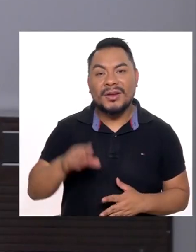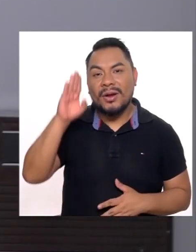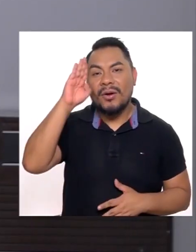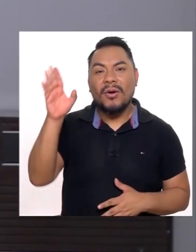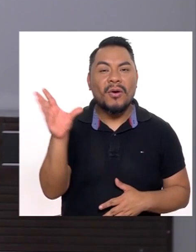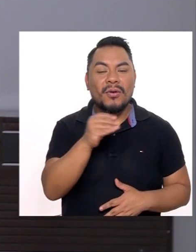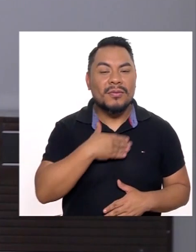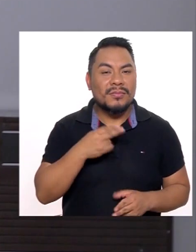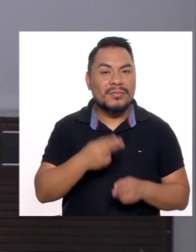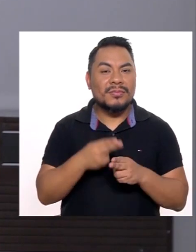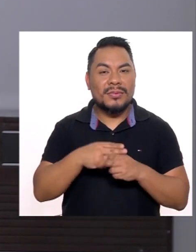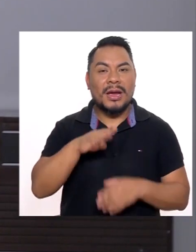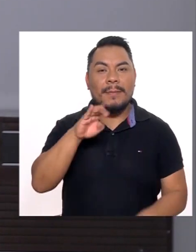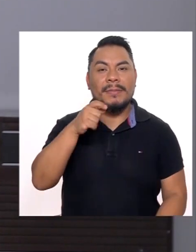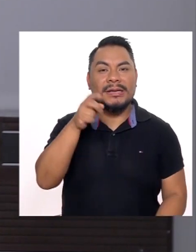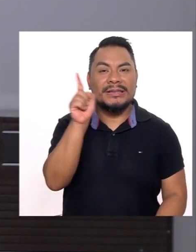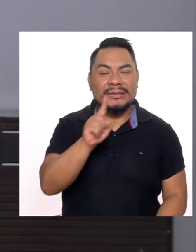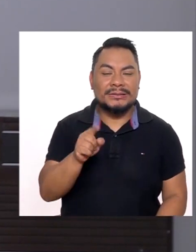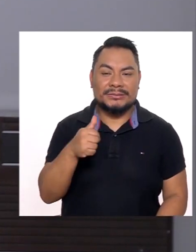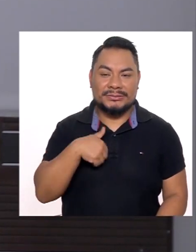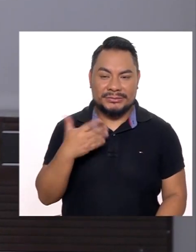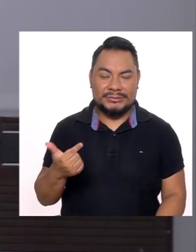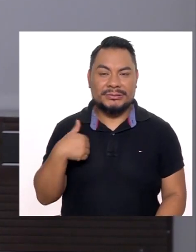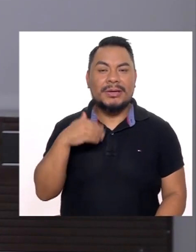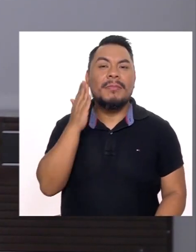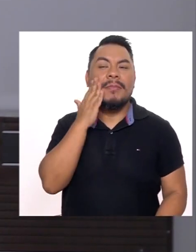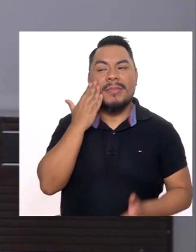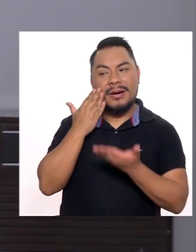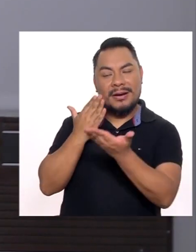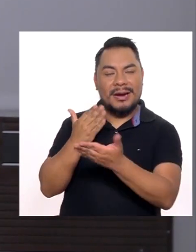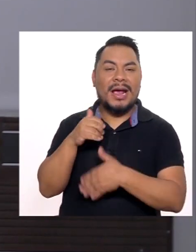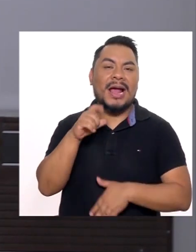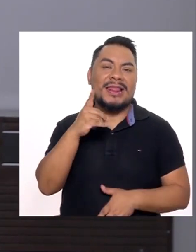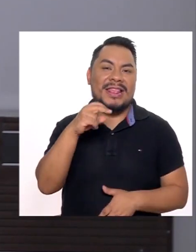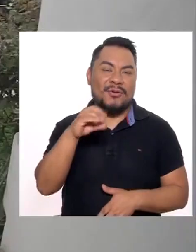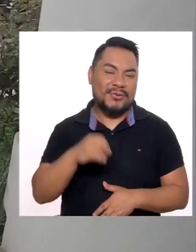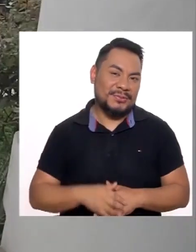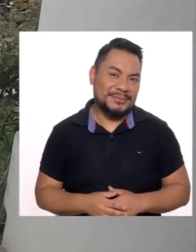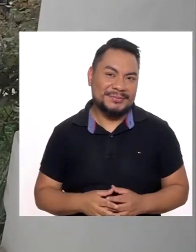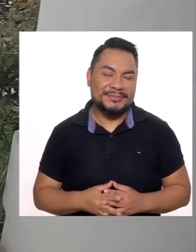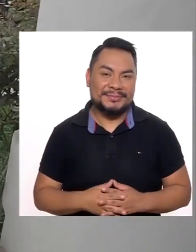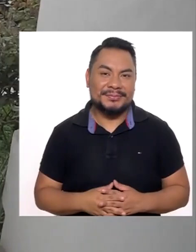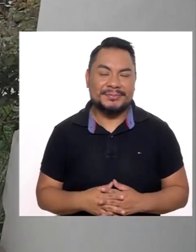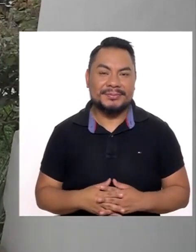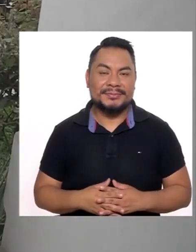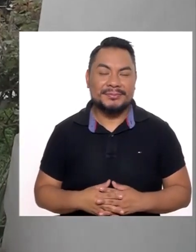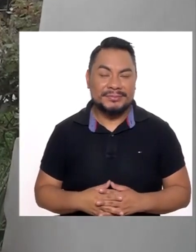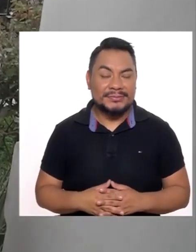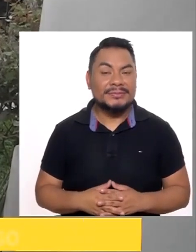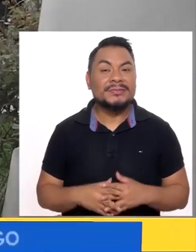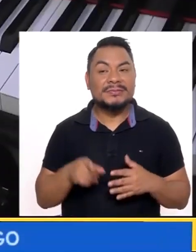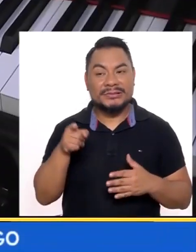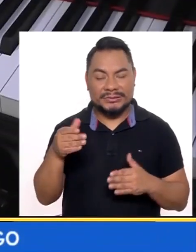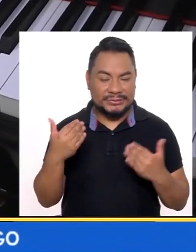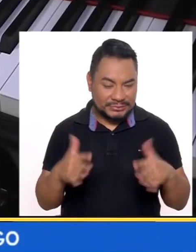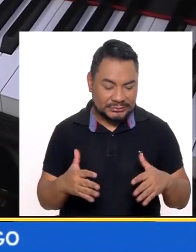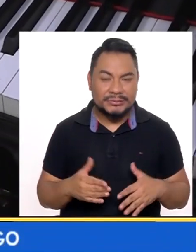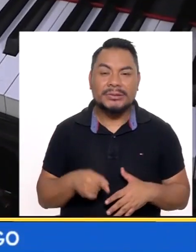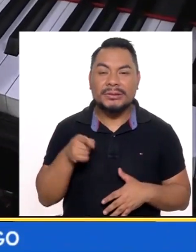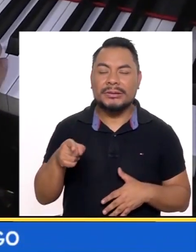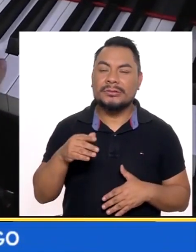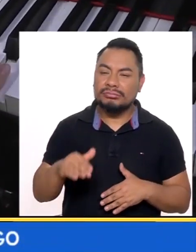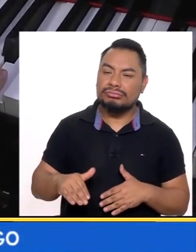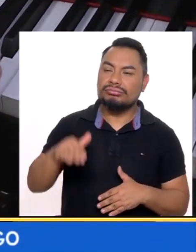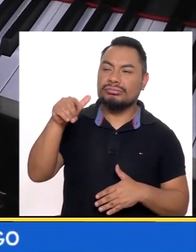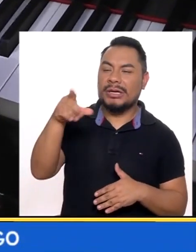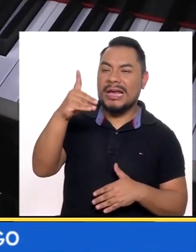Hola a todos Mi nombre es Beatriz Arias Y soy la feliz mamá De Diego Alejandro Diego para mí es